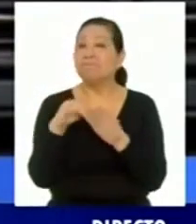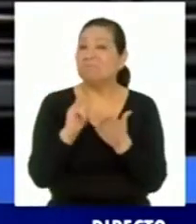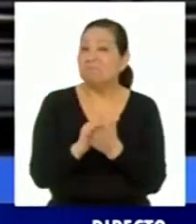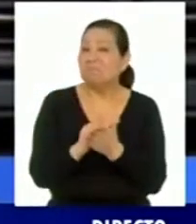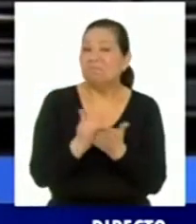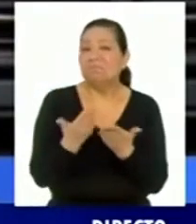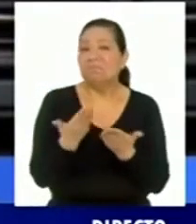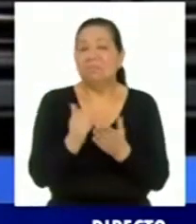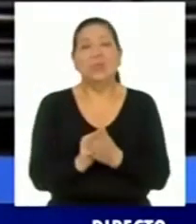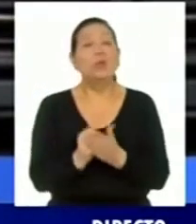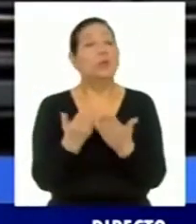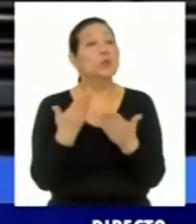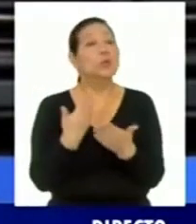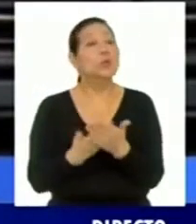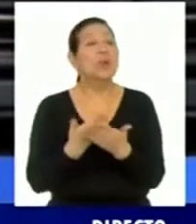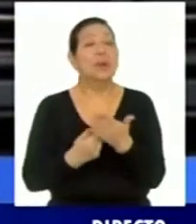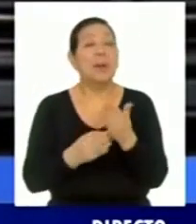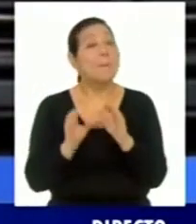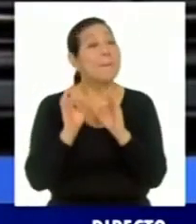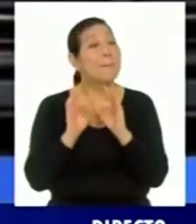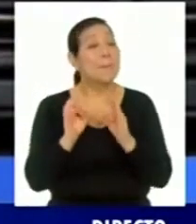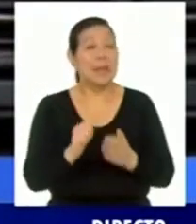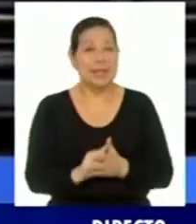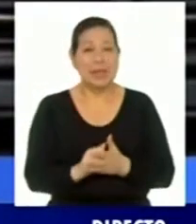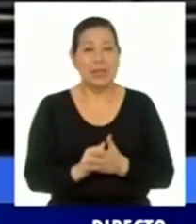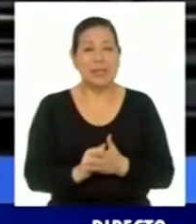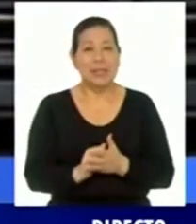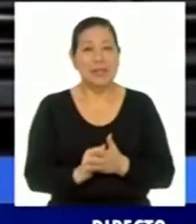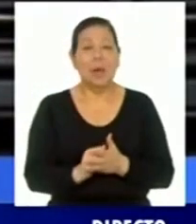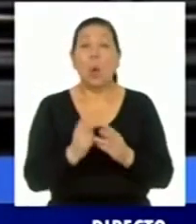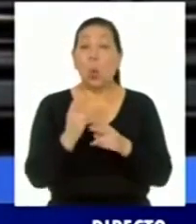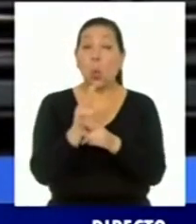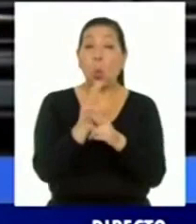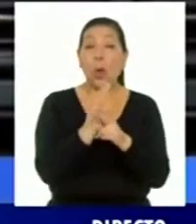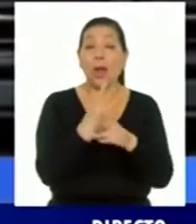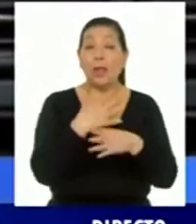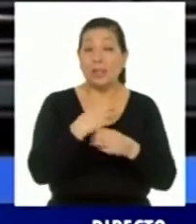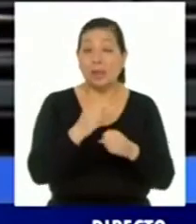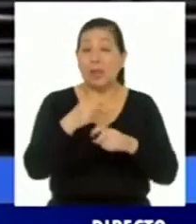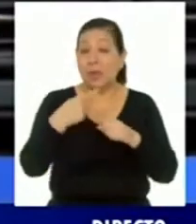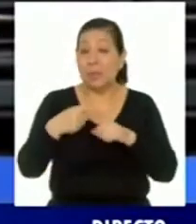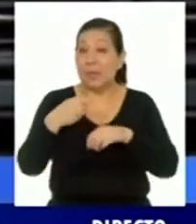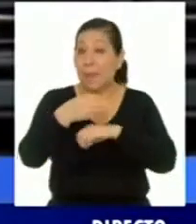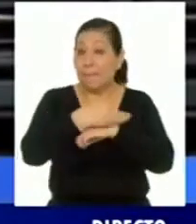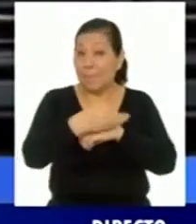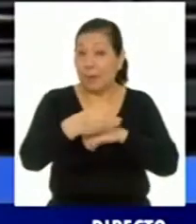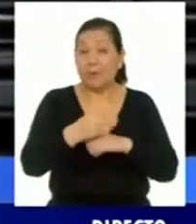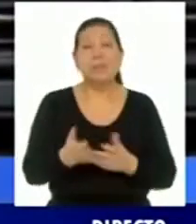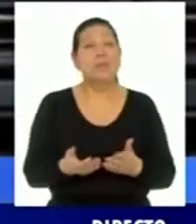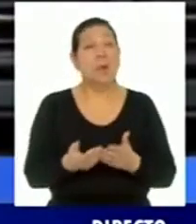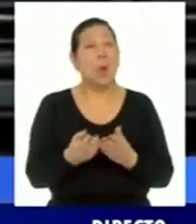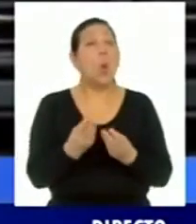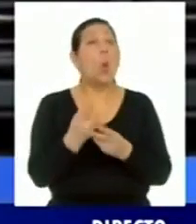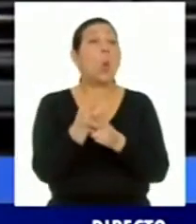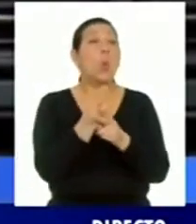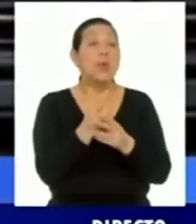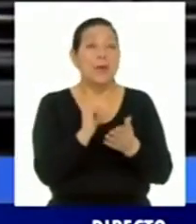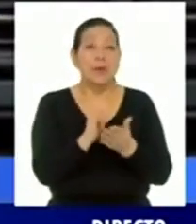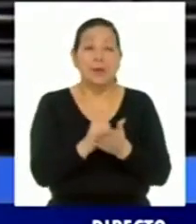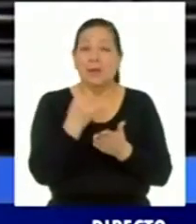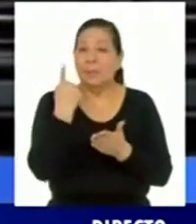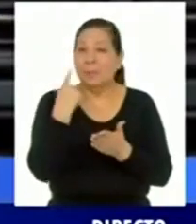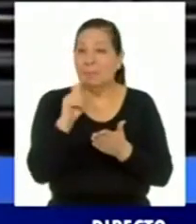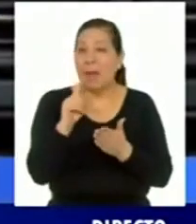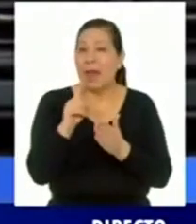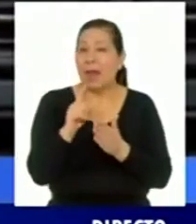en relación a los riesgos sanitarios de las regiones. Estas dos medidas son que para